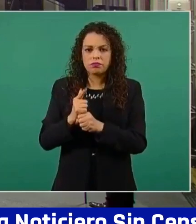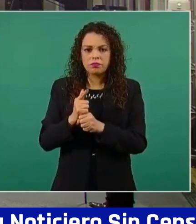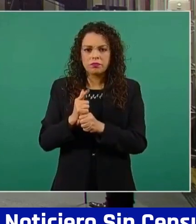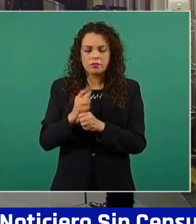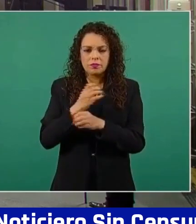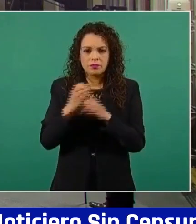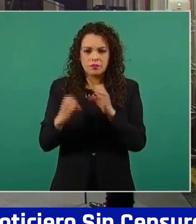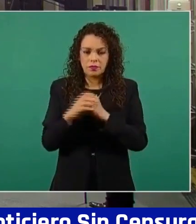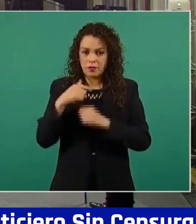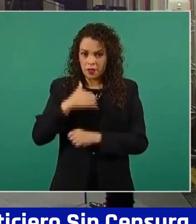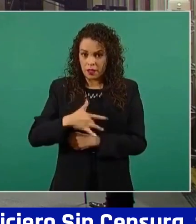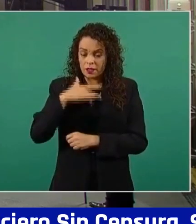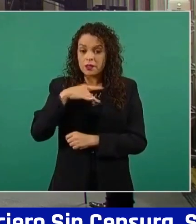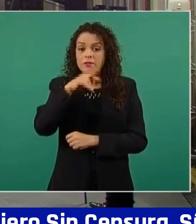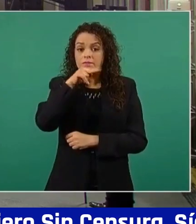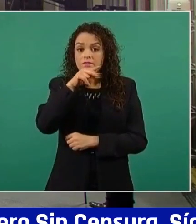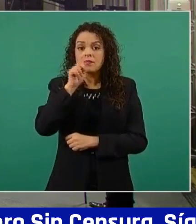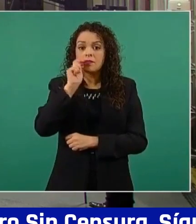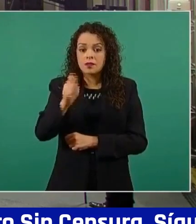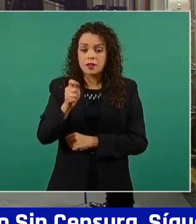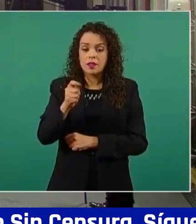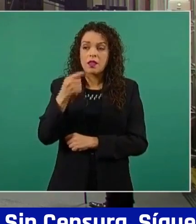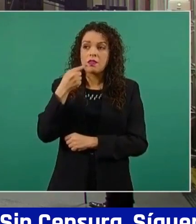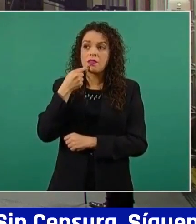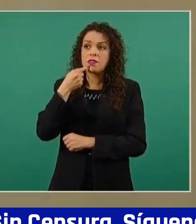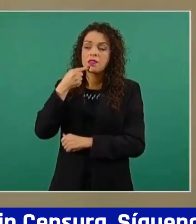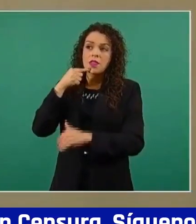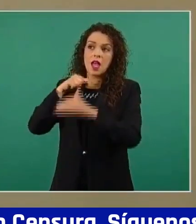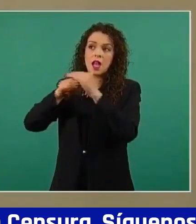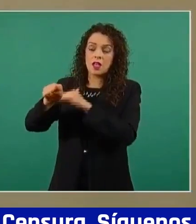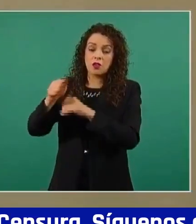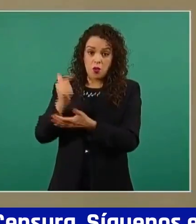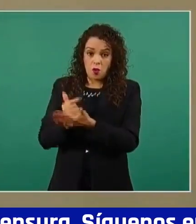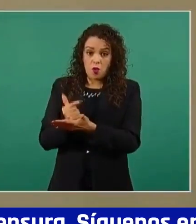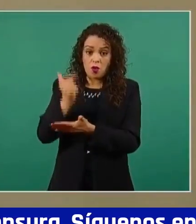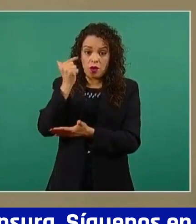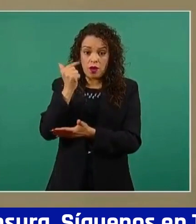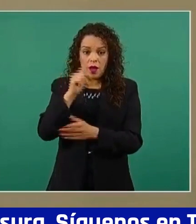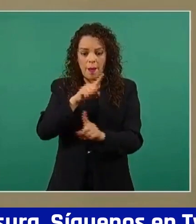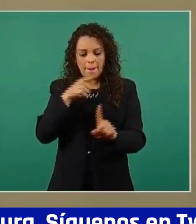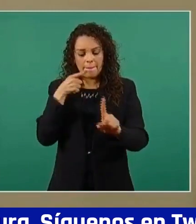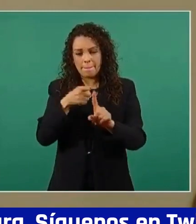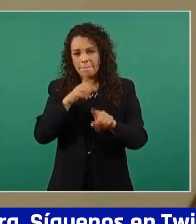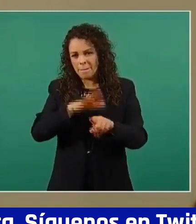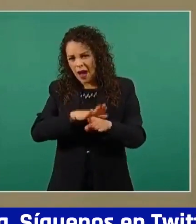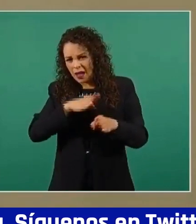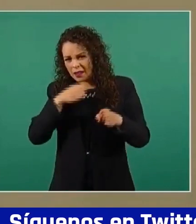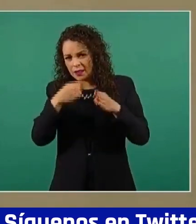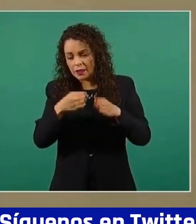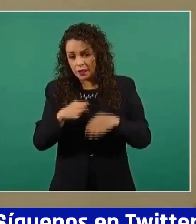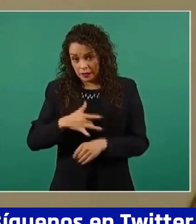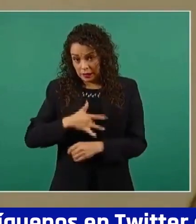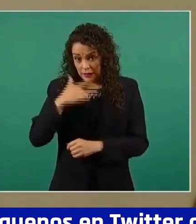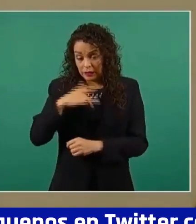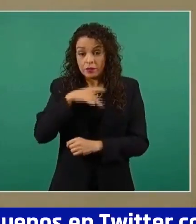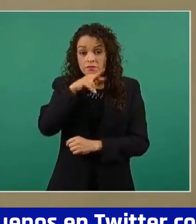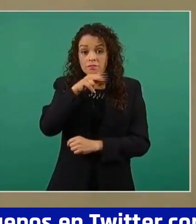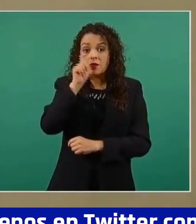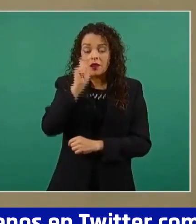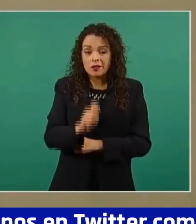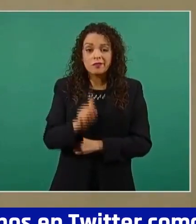datos que tienen que ver con delitos de alto impacto. Uno de ellos en específico es uno que preocupa sobre modo que son los